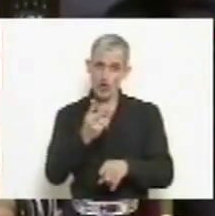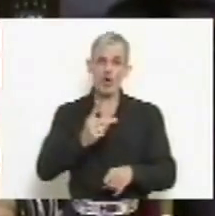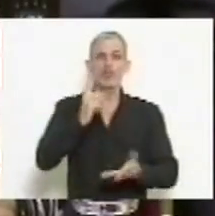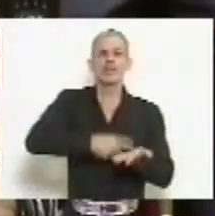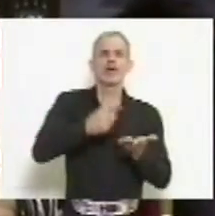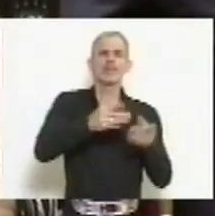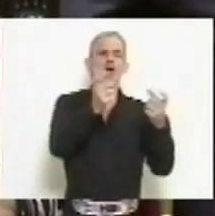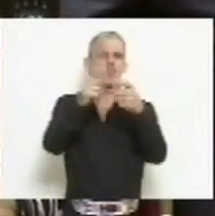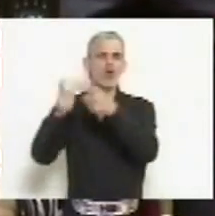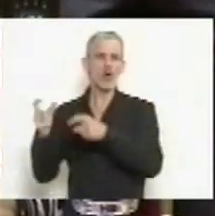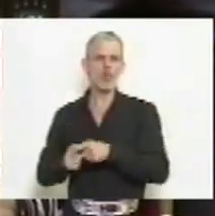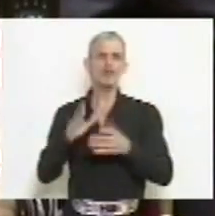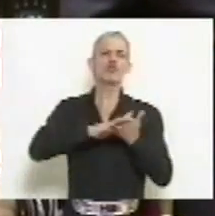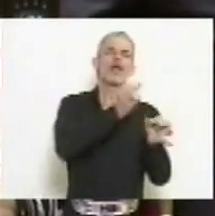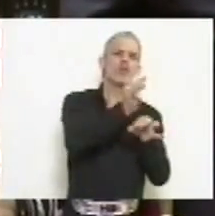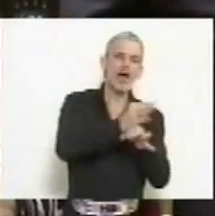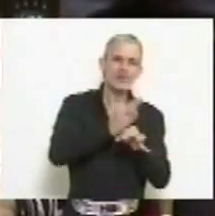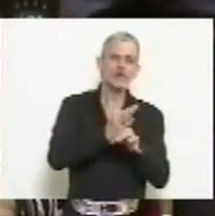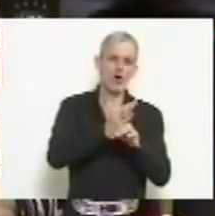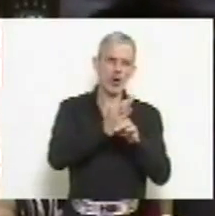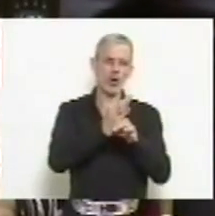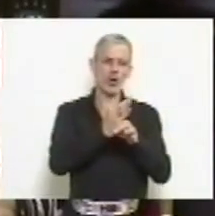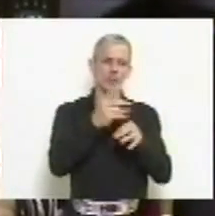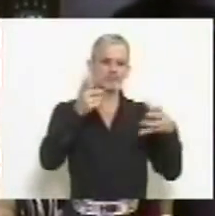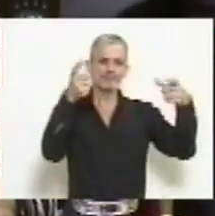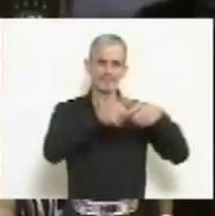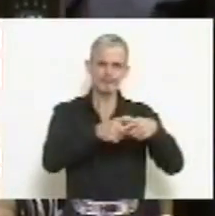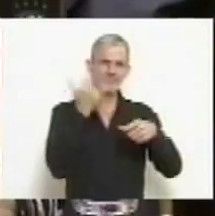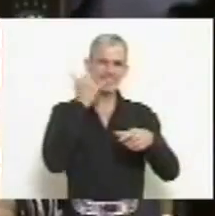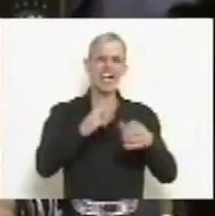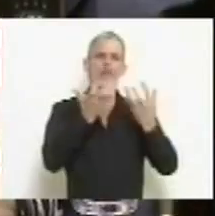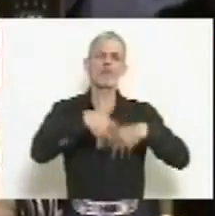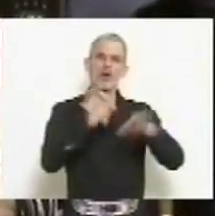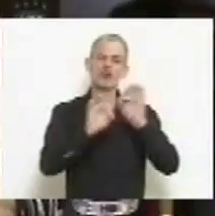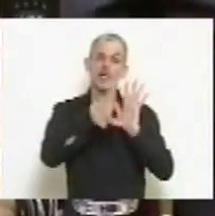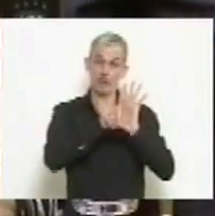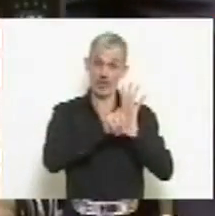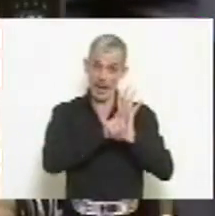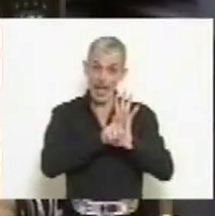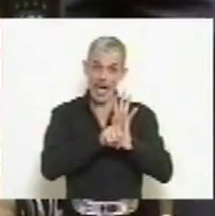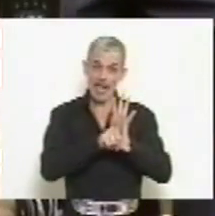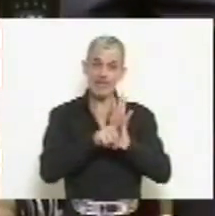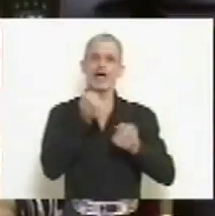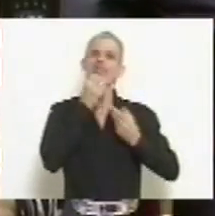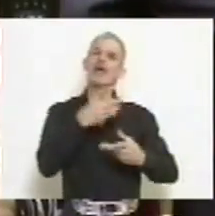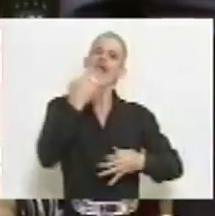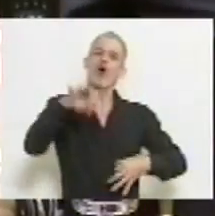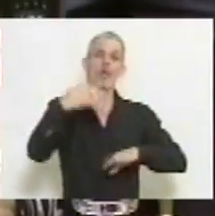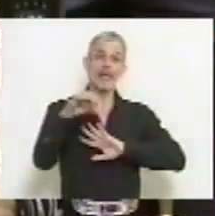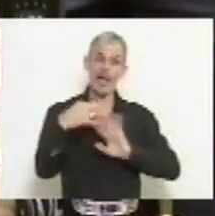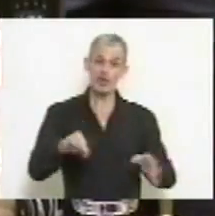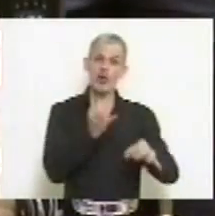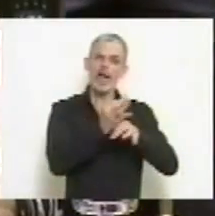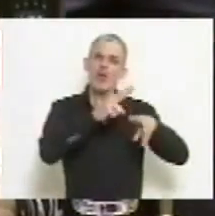dictamen de las comisiones de educación y otra, recaído en el proyecto de ley por el cual se declara obligatoria